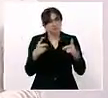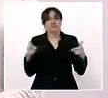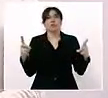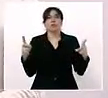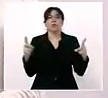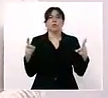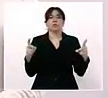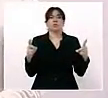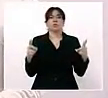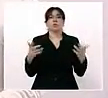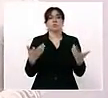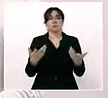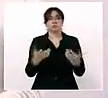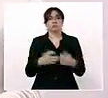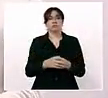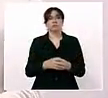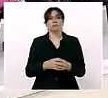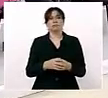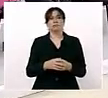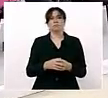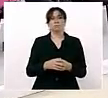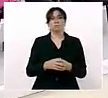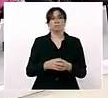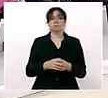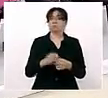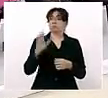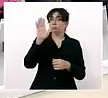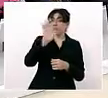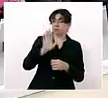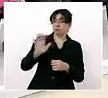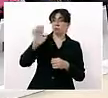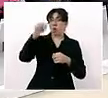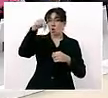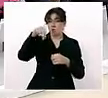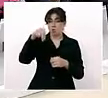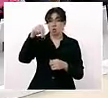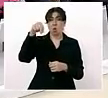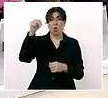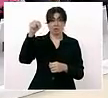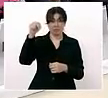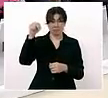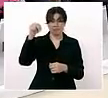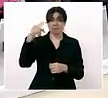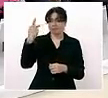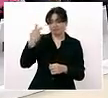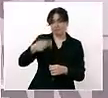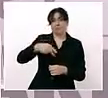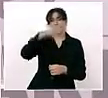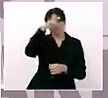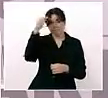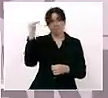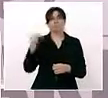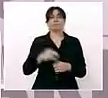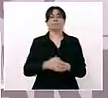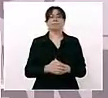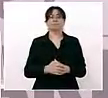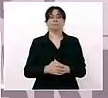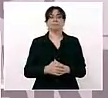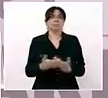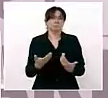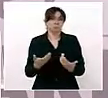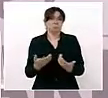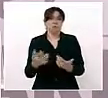norte, de la zona costera del norte de Nayarit, que se tenga un